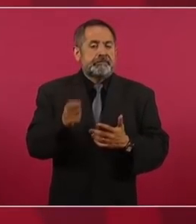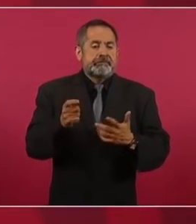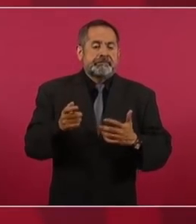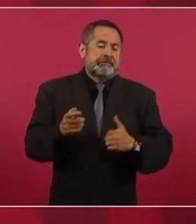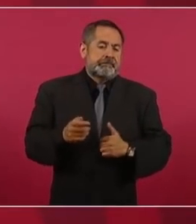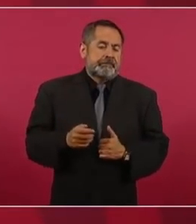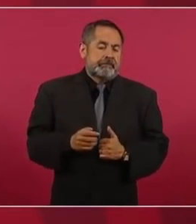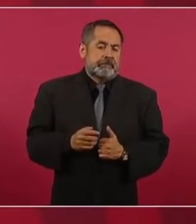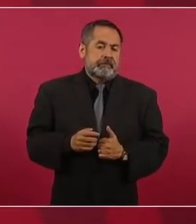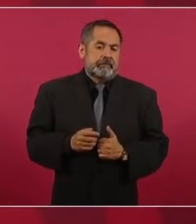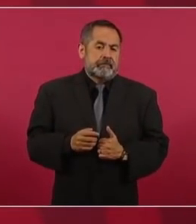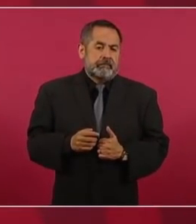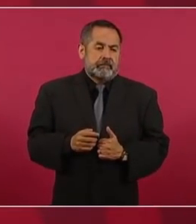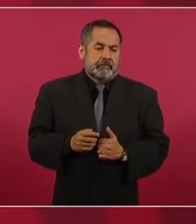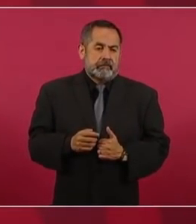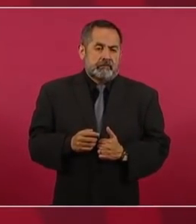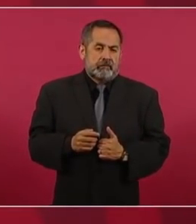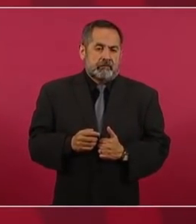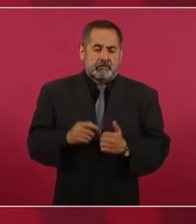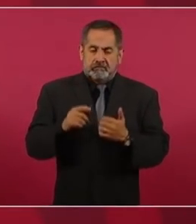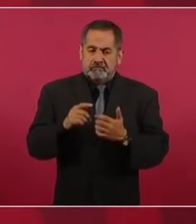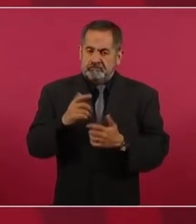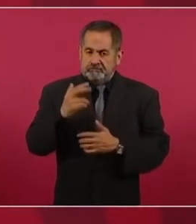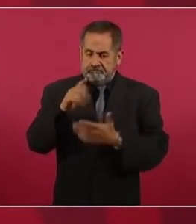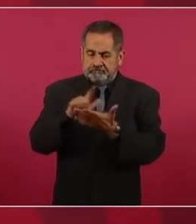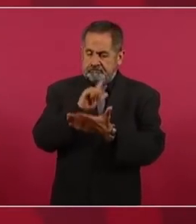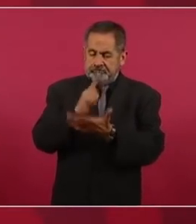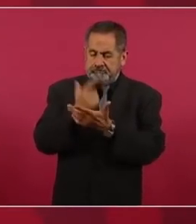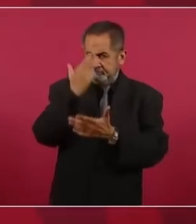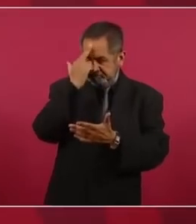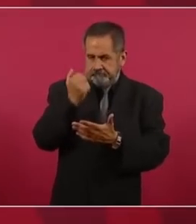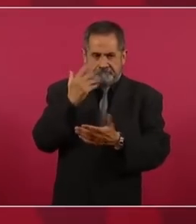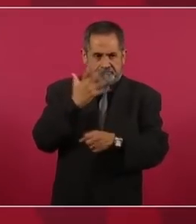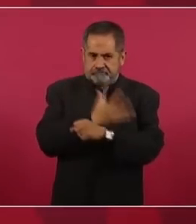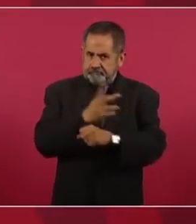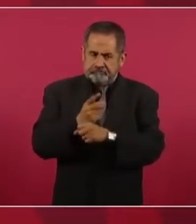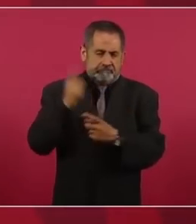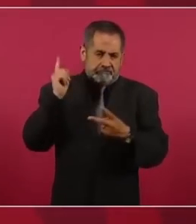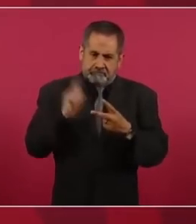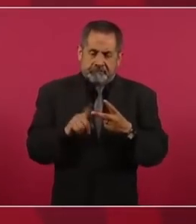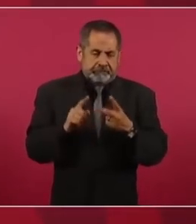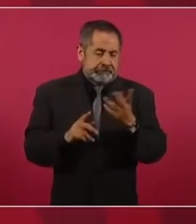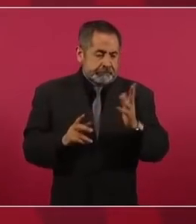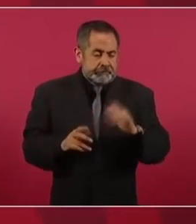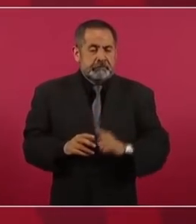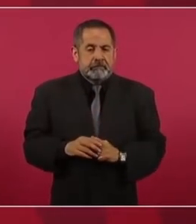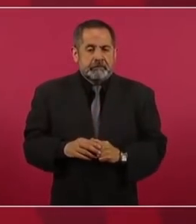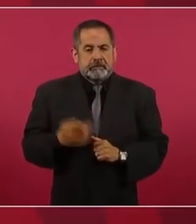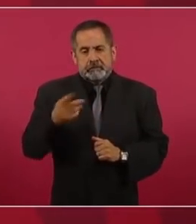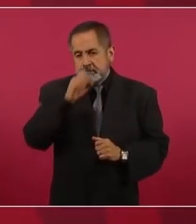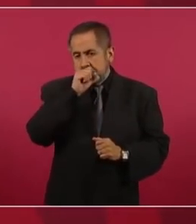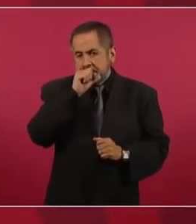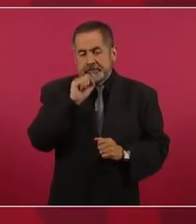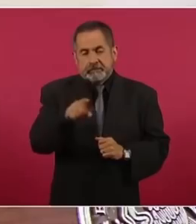a la legalidad. Pero también